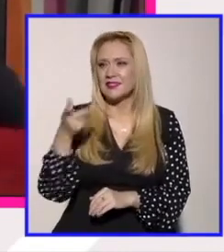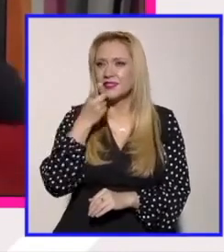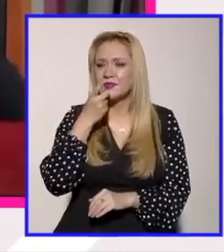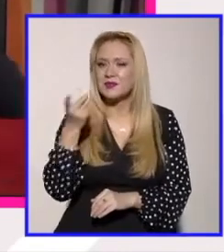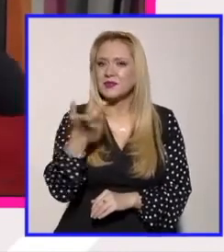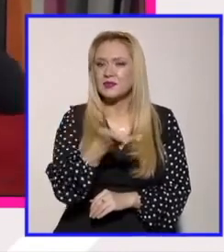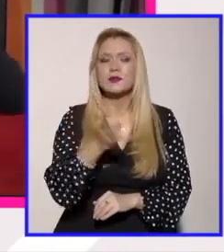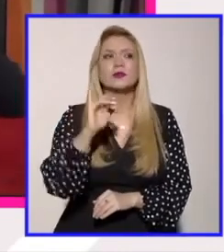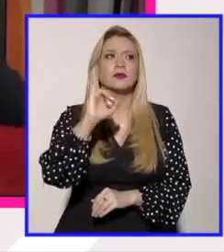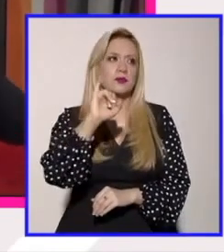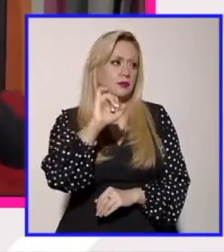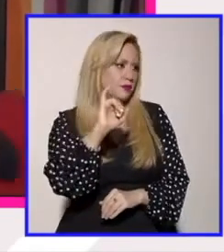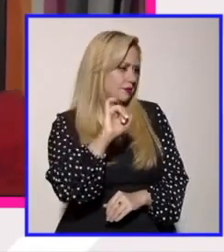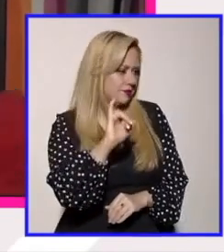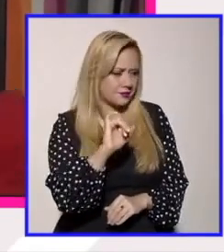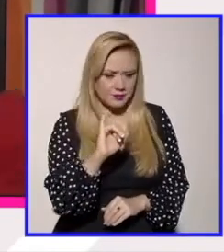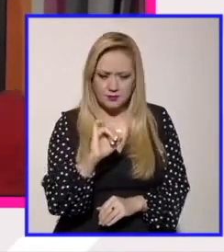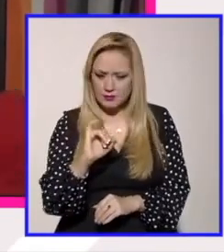sea por supuesto